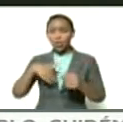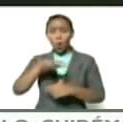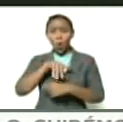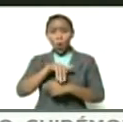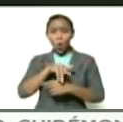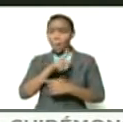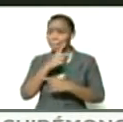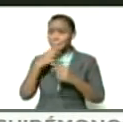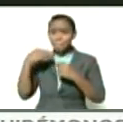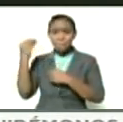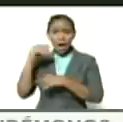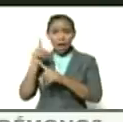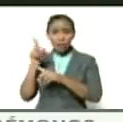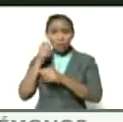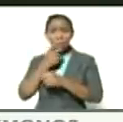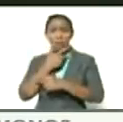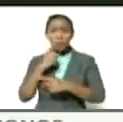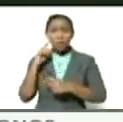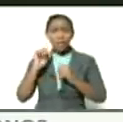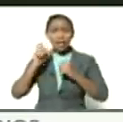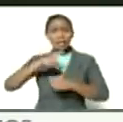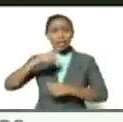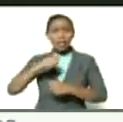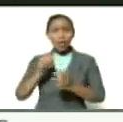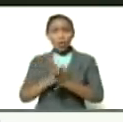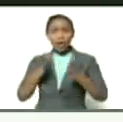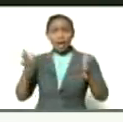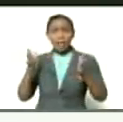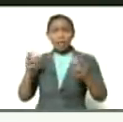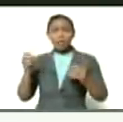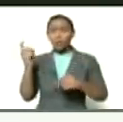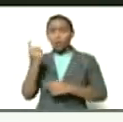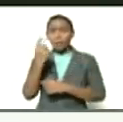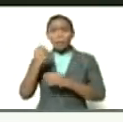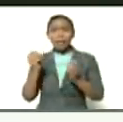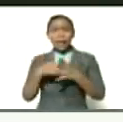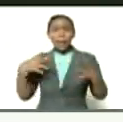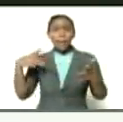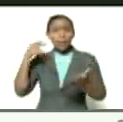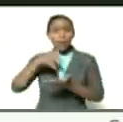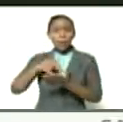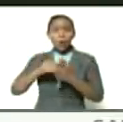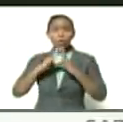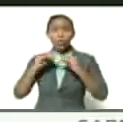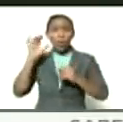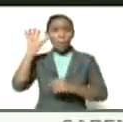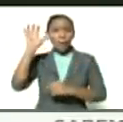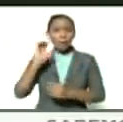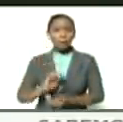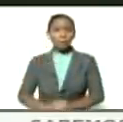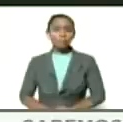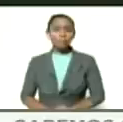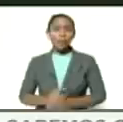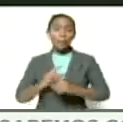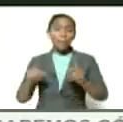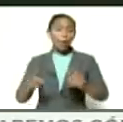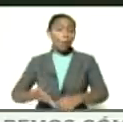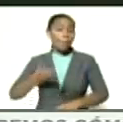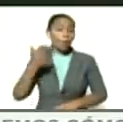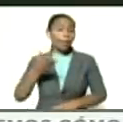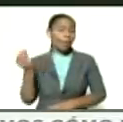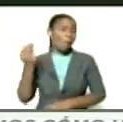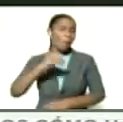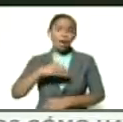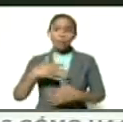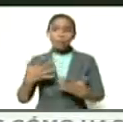necesario e inauguraremos grandes obras no solo en Campo de Carabobo en todo el país pero lo más importante